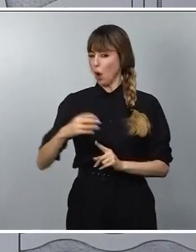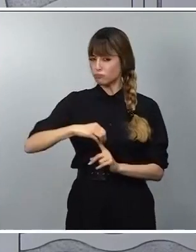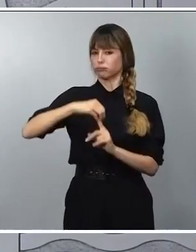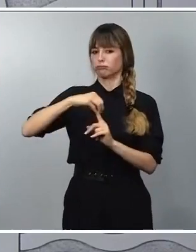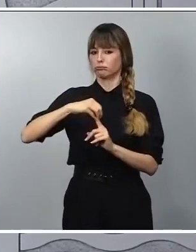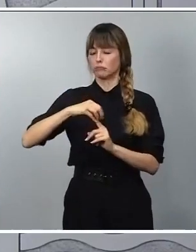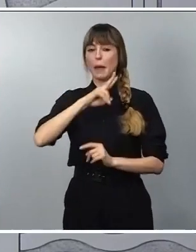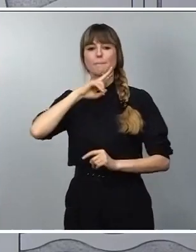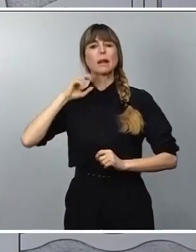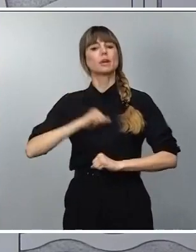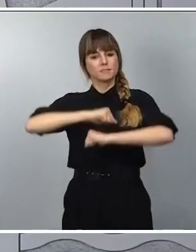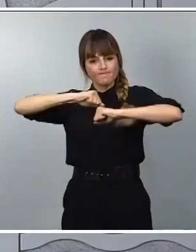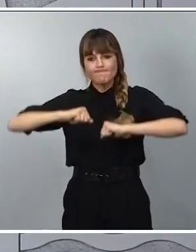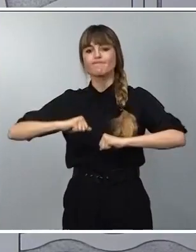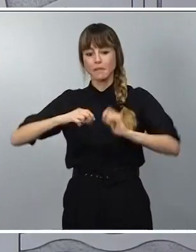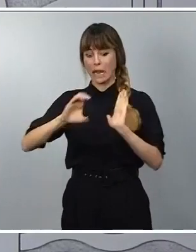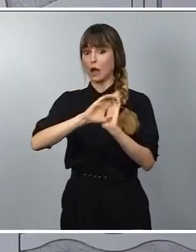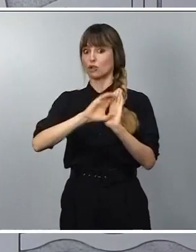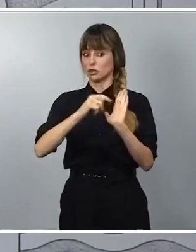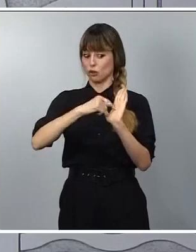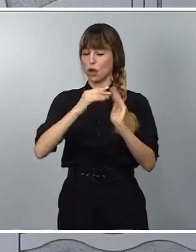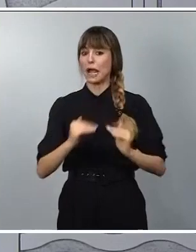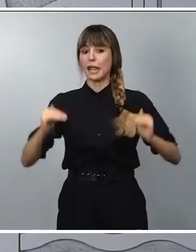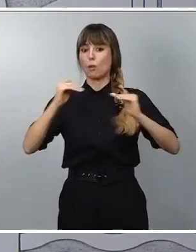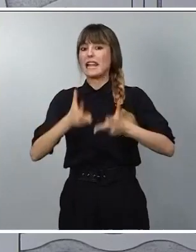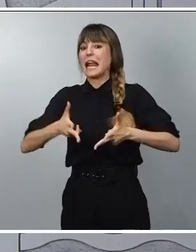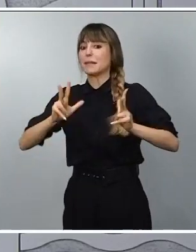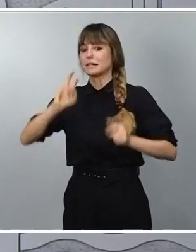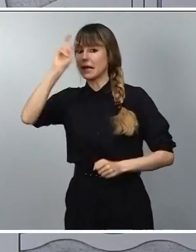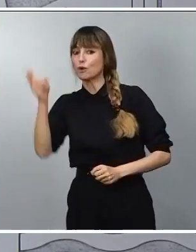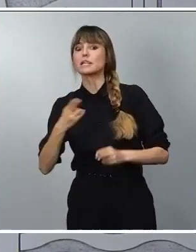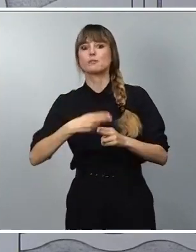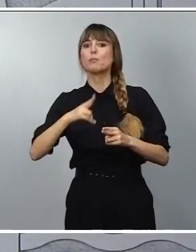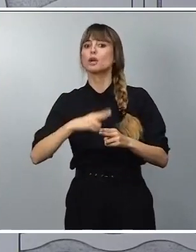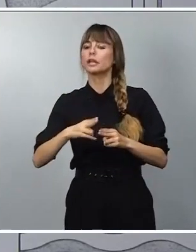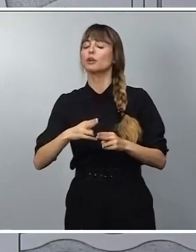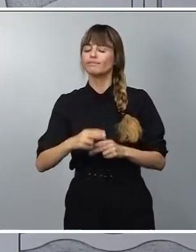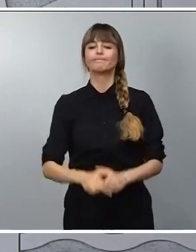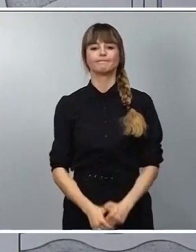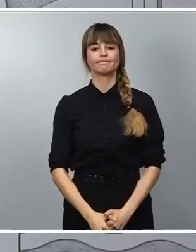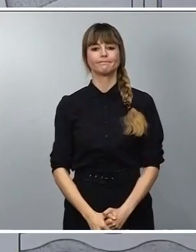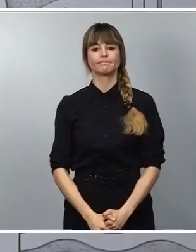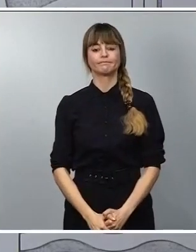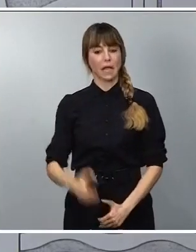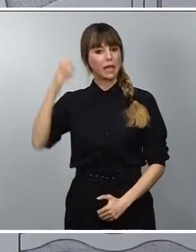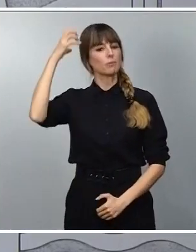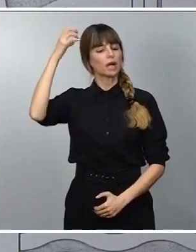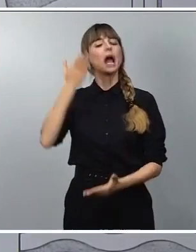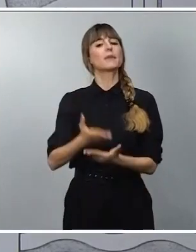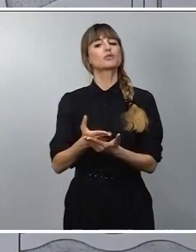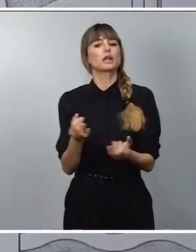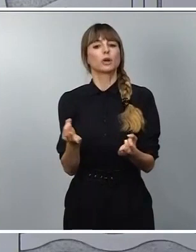valores que están ahí en la Constitución, la igualdad, la libertad y el pluralismo político y demostrando que la monarquía también